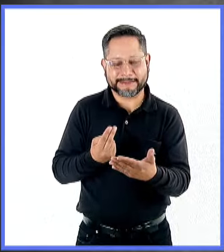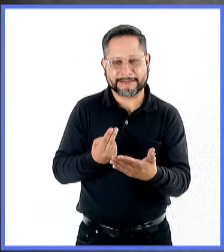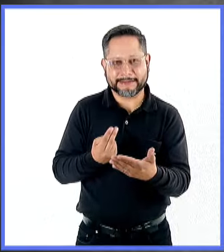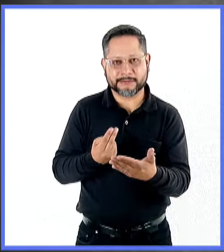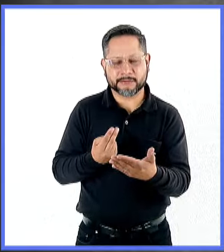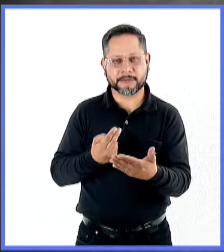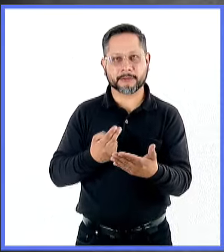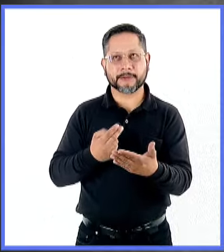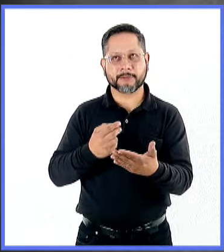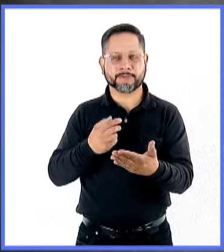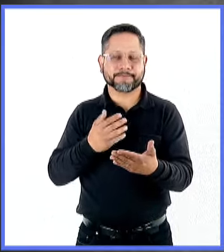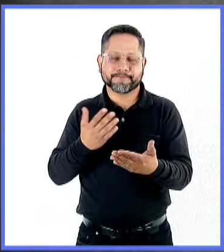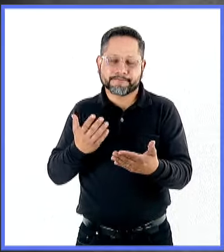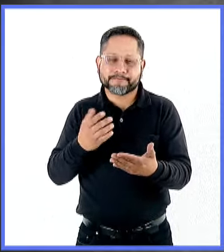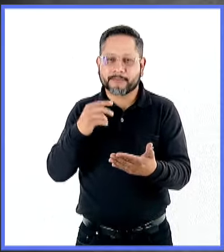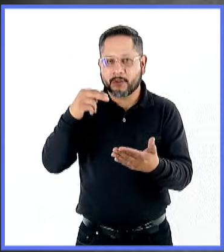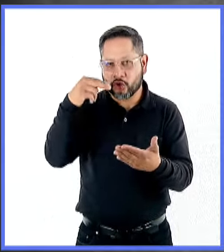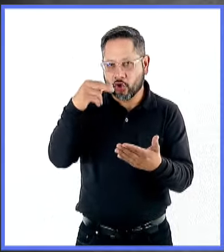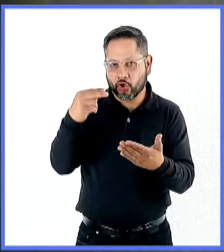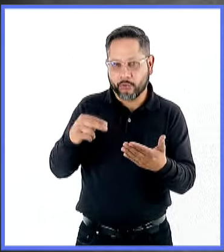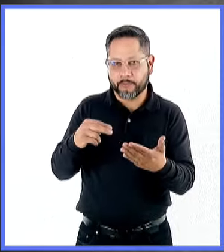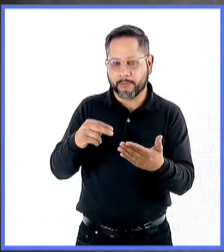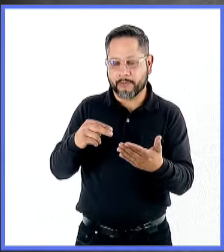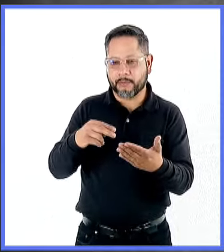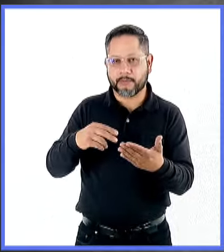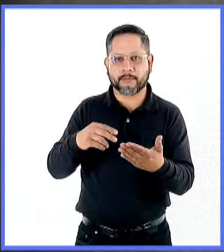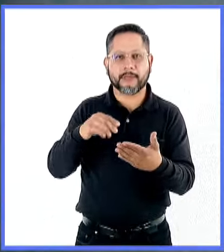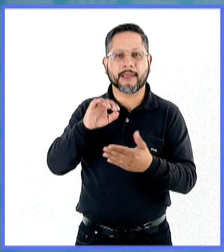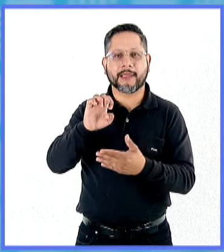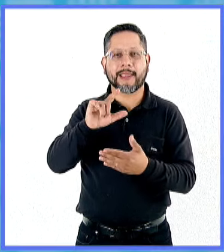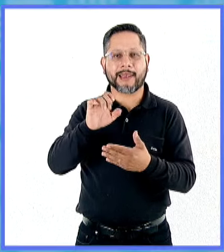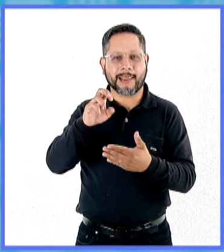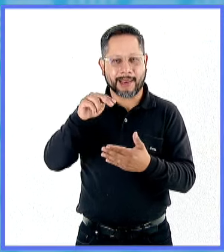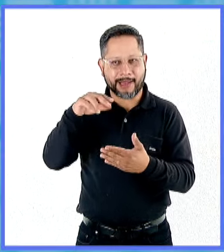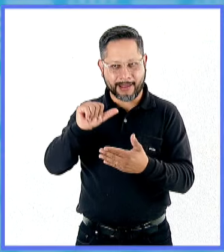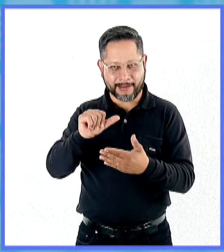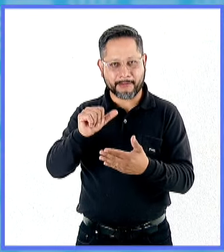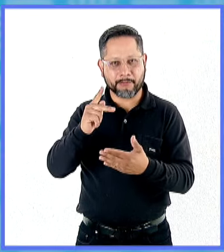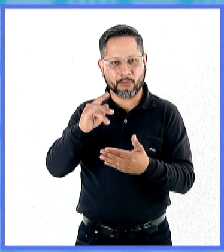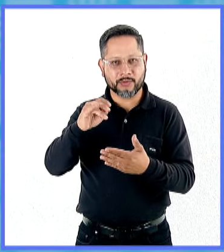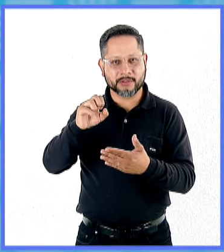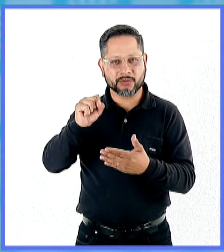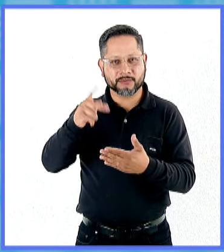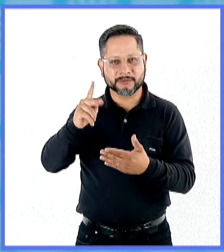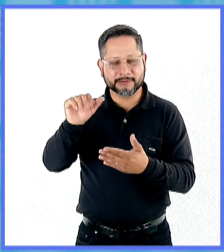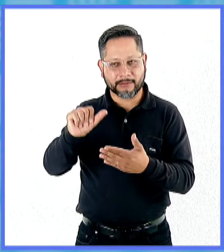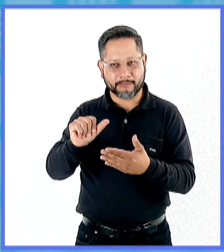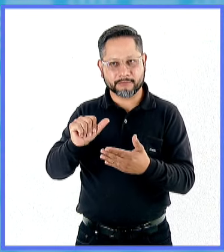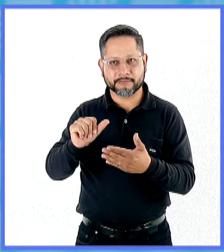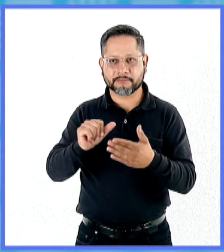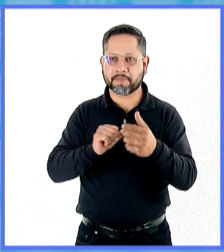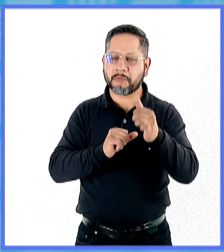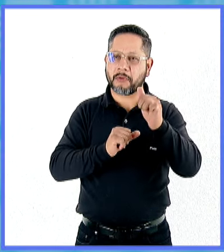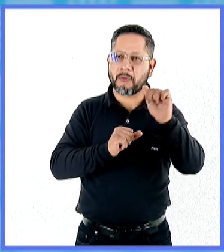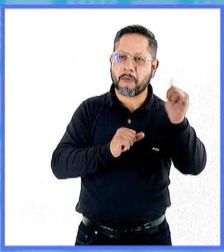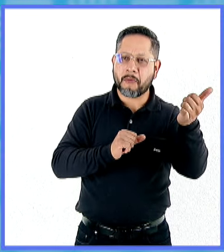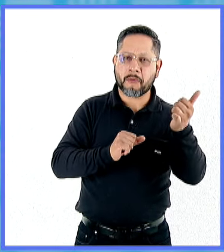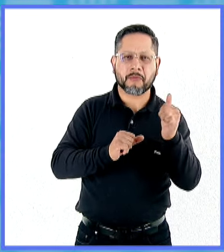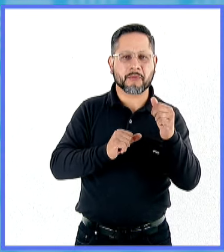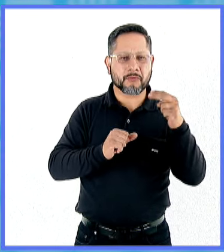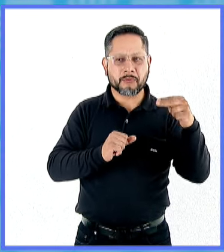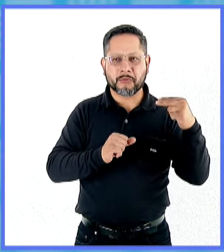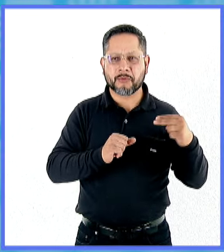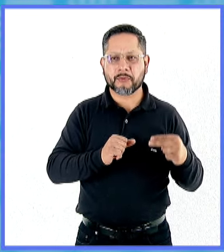Aparte de los nombres, que bueno, vamos a tener a Elena Poniatowska, a Margo Glantz, y quiero mencionarlas a ellas en primer